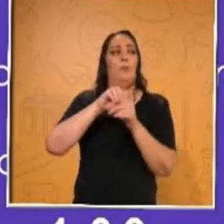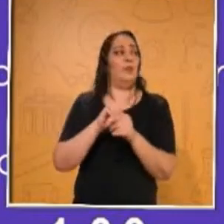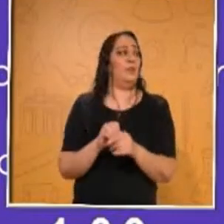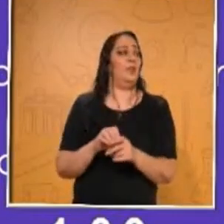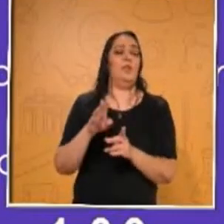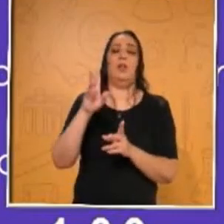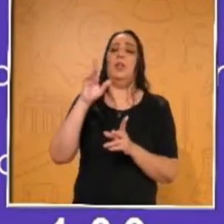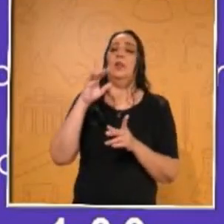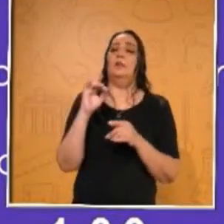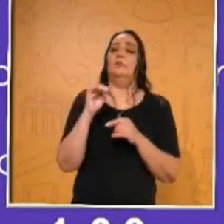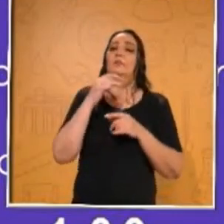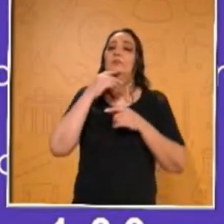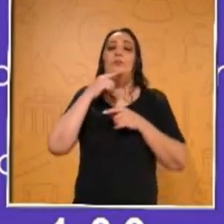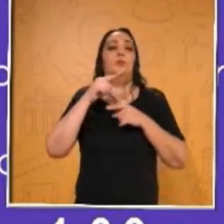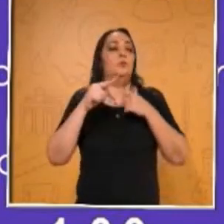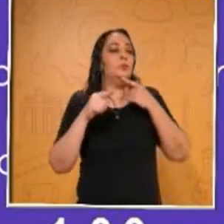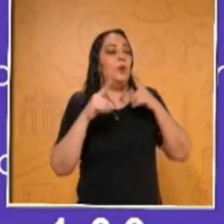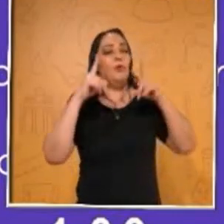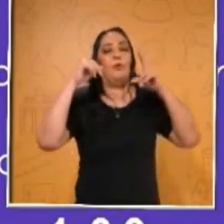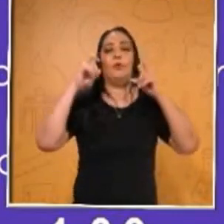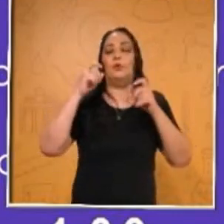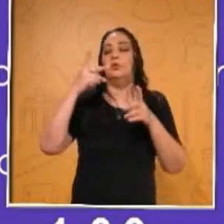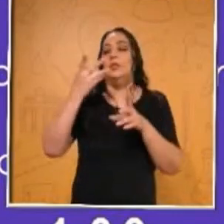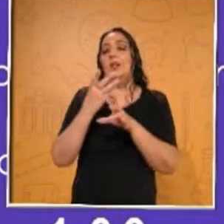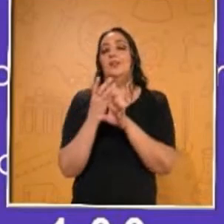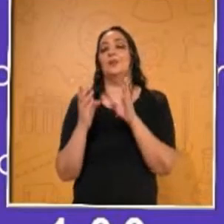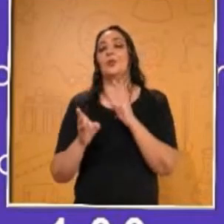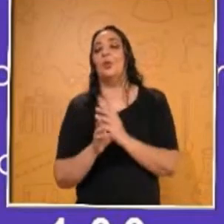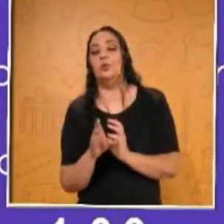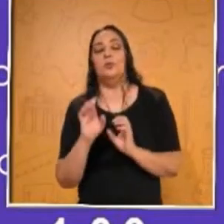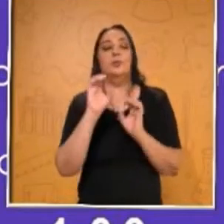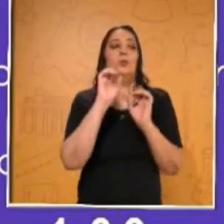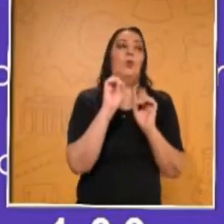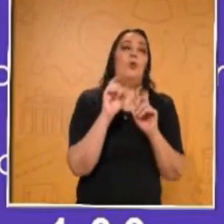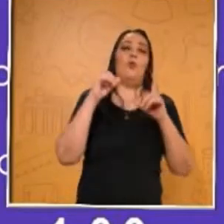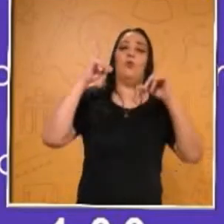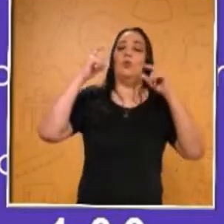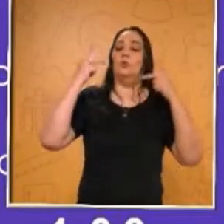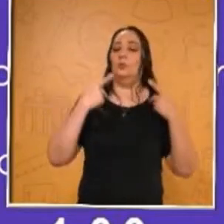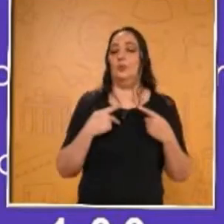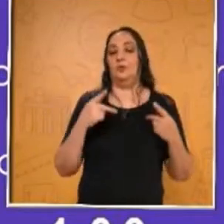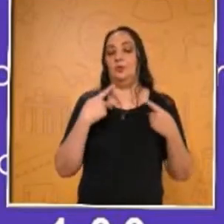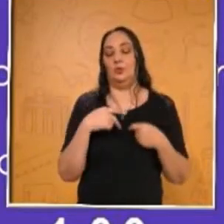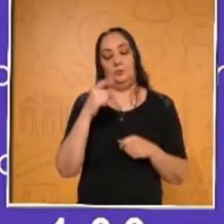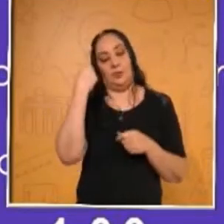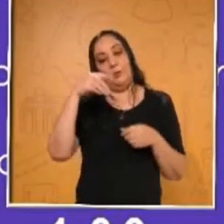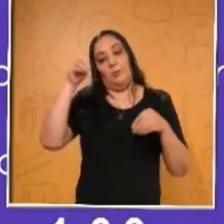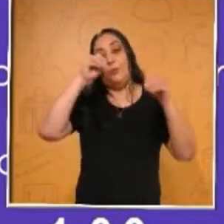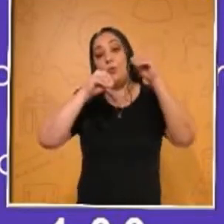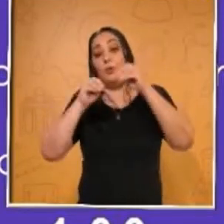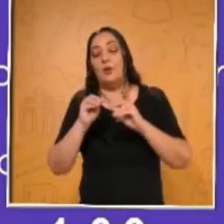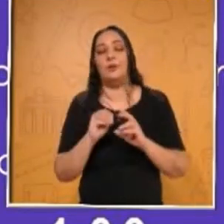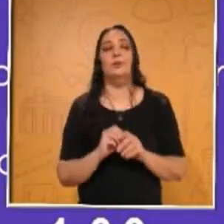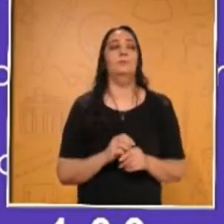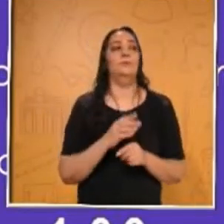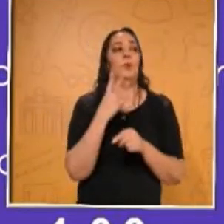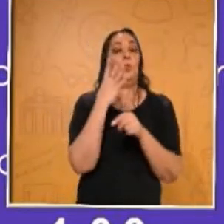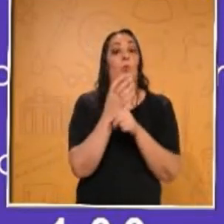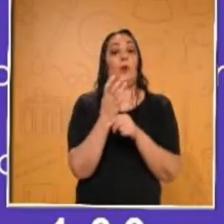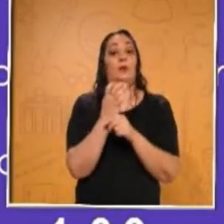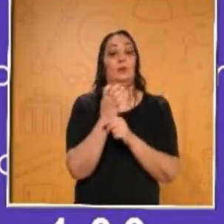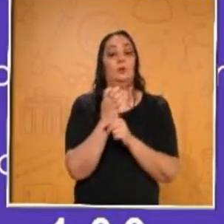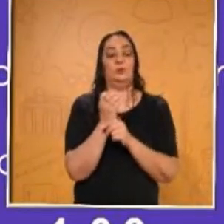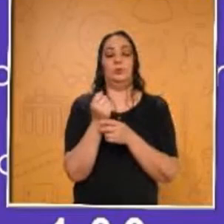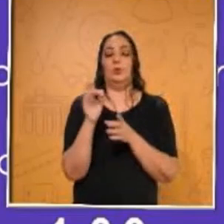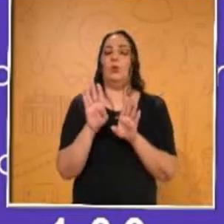sobre los personajes y sucesos para incluir en el álbum. El cuarto punto, son los borradores de las